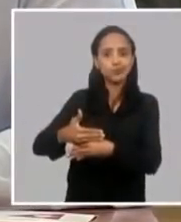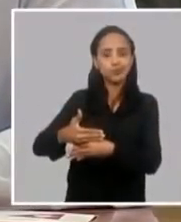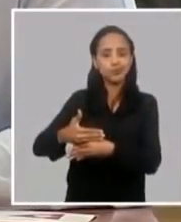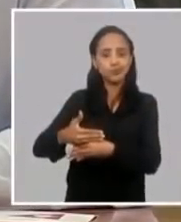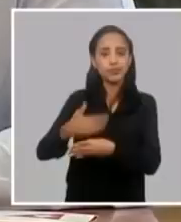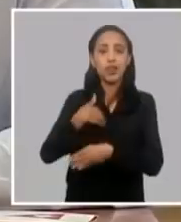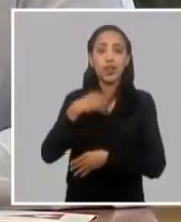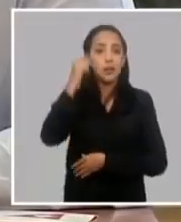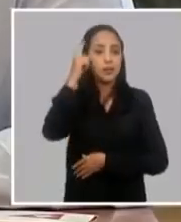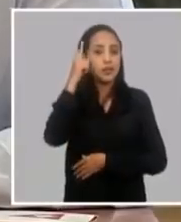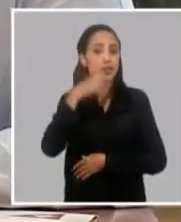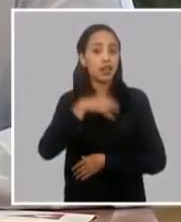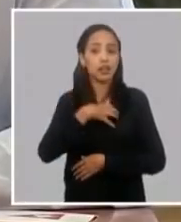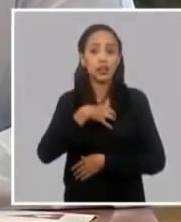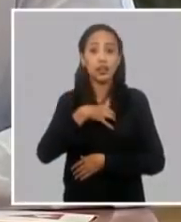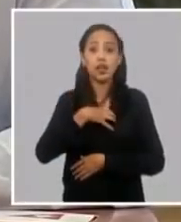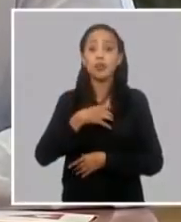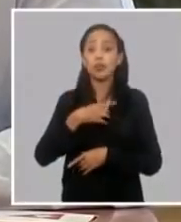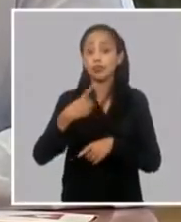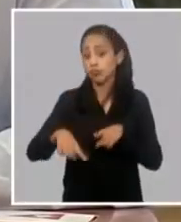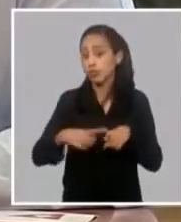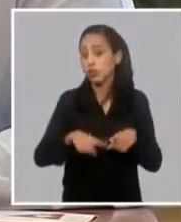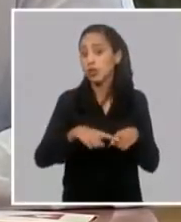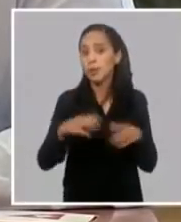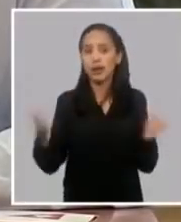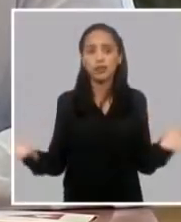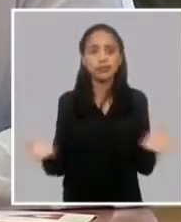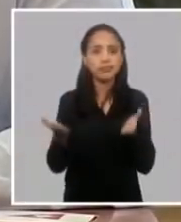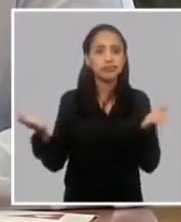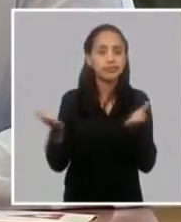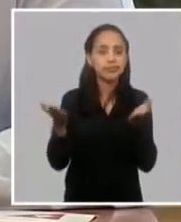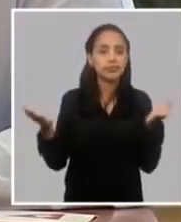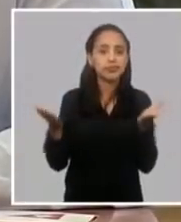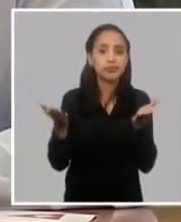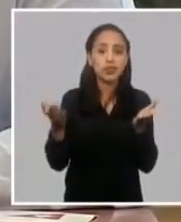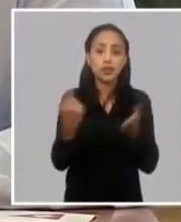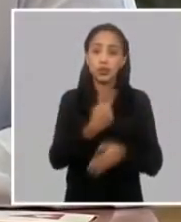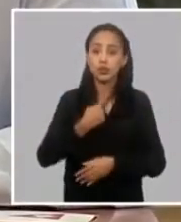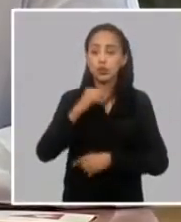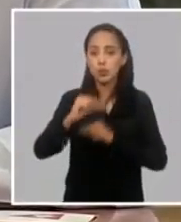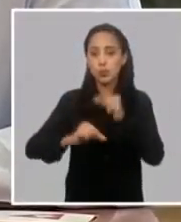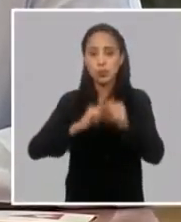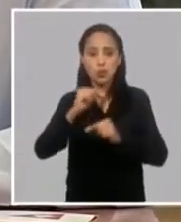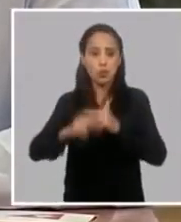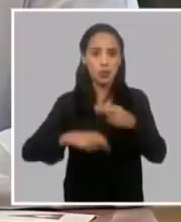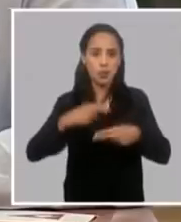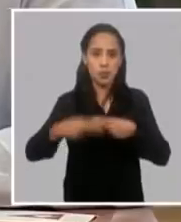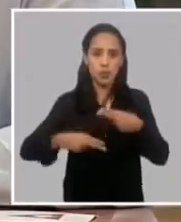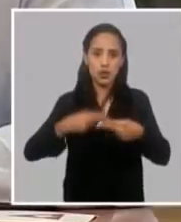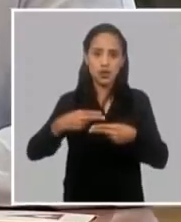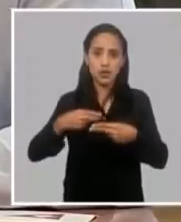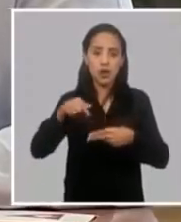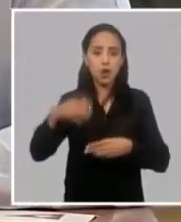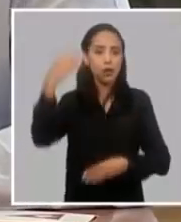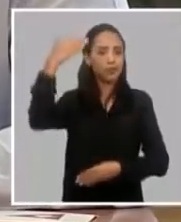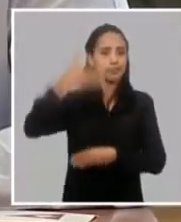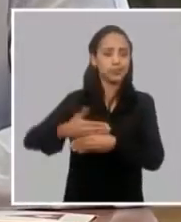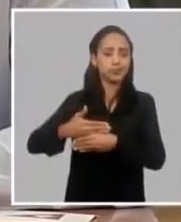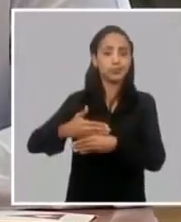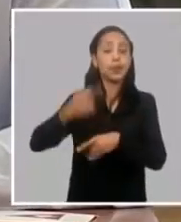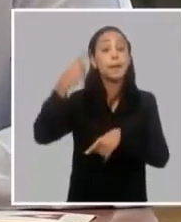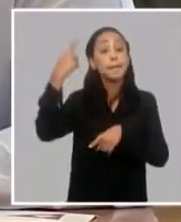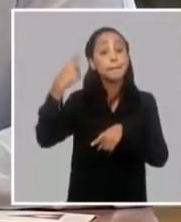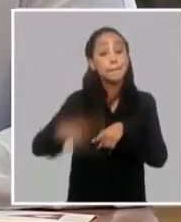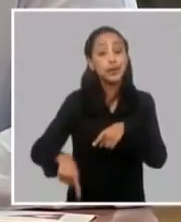experiencias o que propiciaban esas oportunidades y potencialidades que hemos ido desarrollando. Y en medio de esa